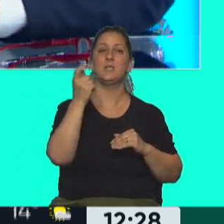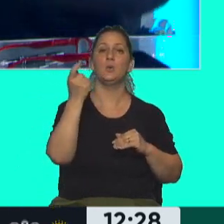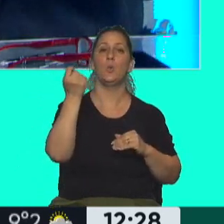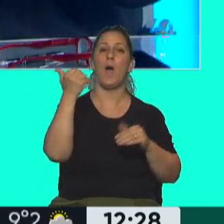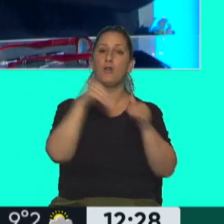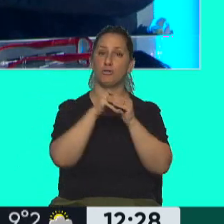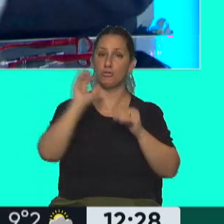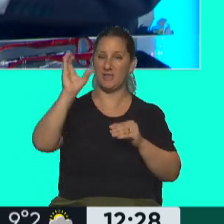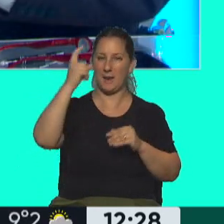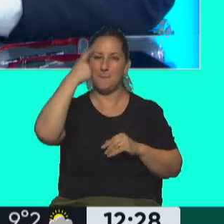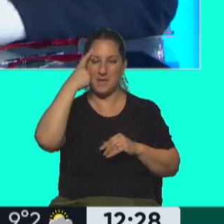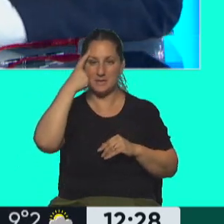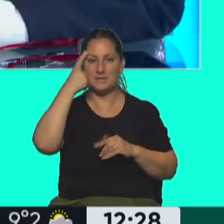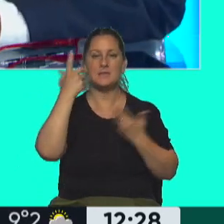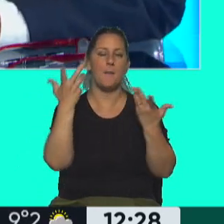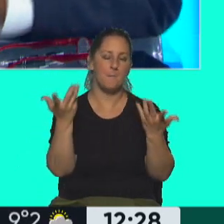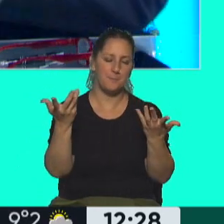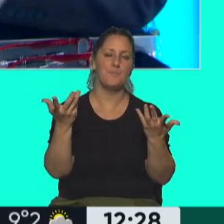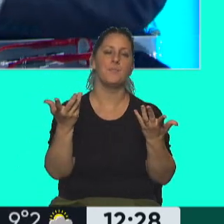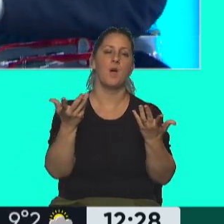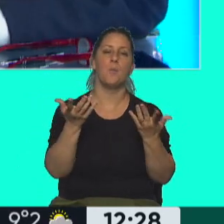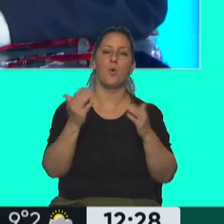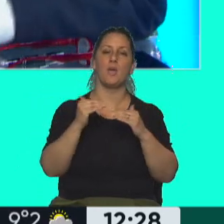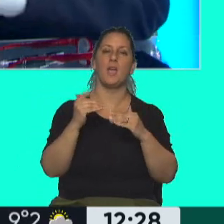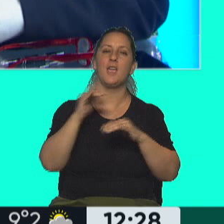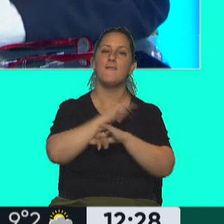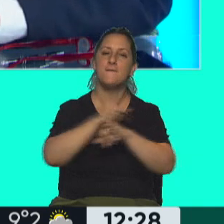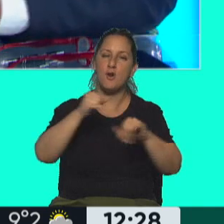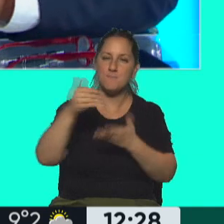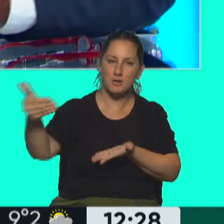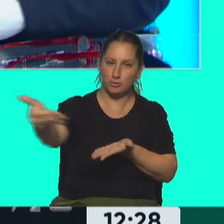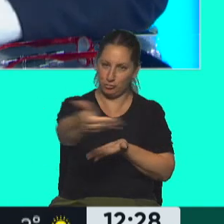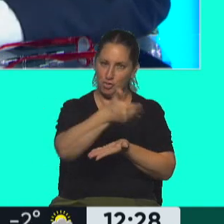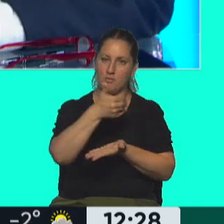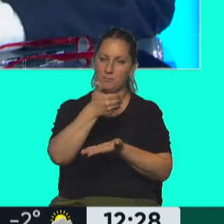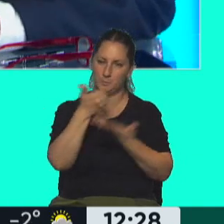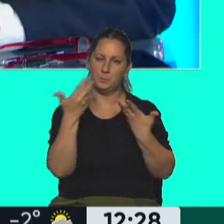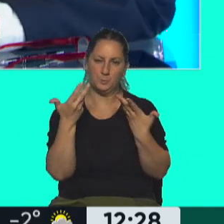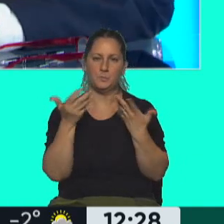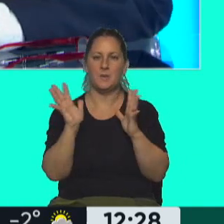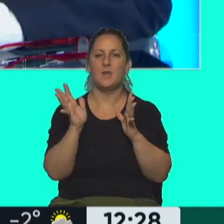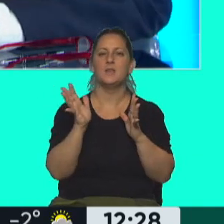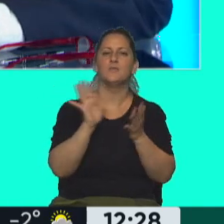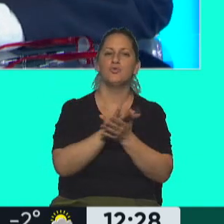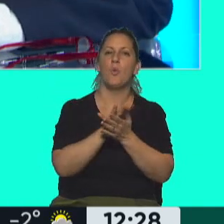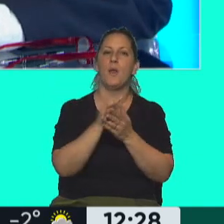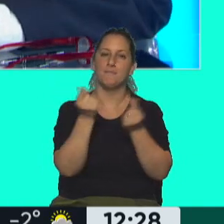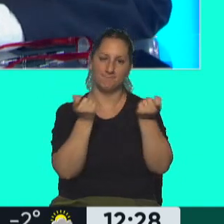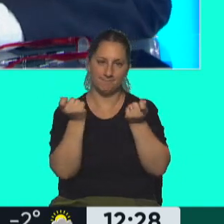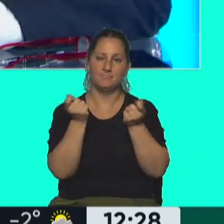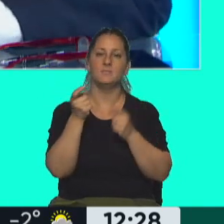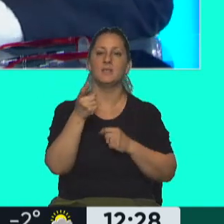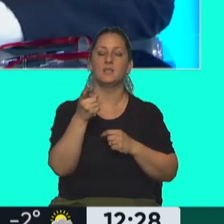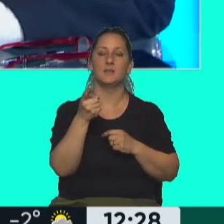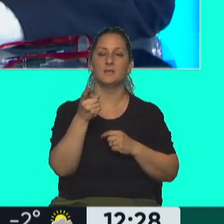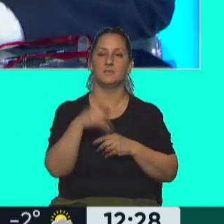de referencia, y es bastante cuestionable este relevamiento, yo creo que es muy cuestionable, inclusive que la política monetaria se maneje por esto. Pero